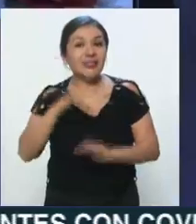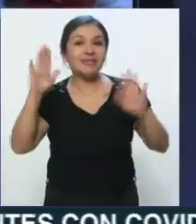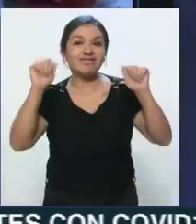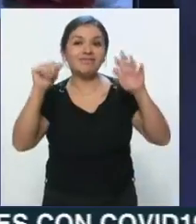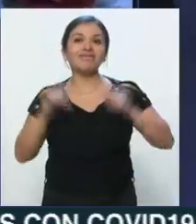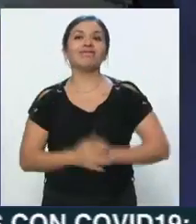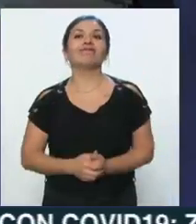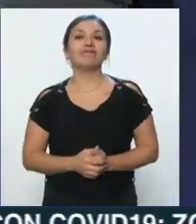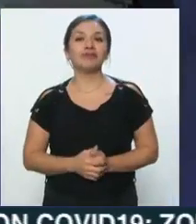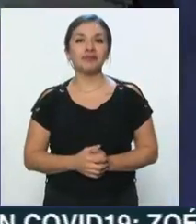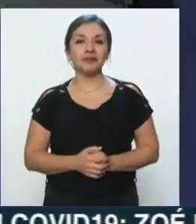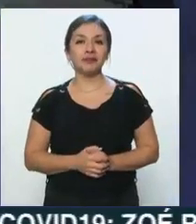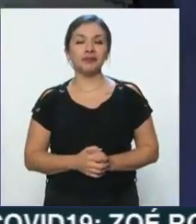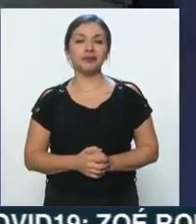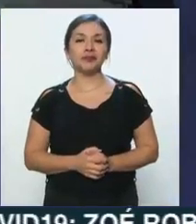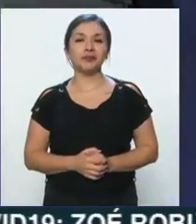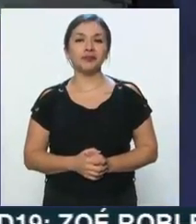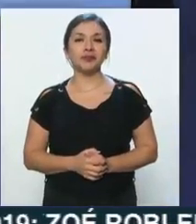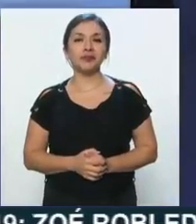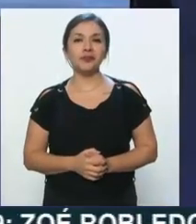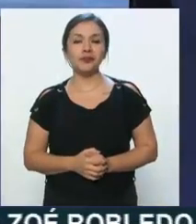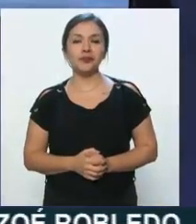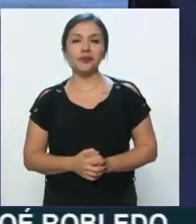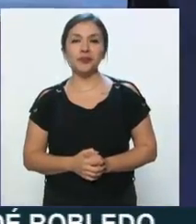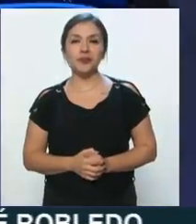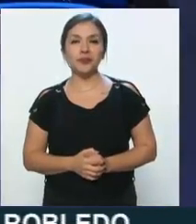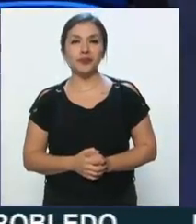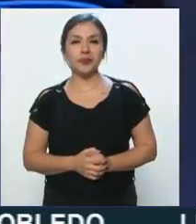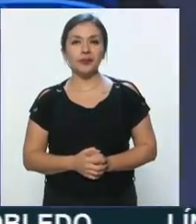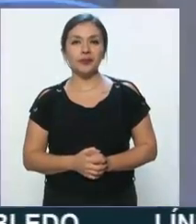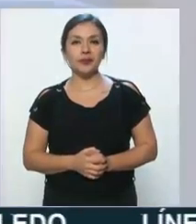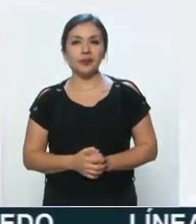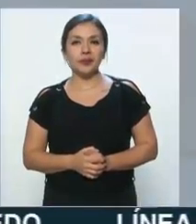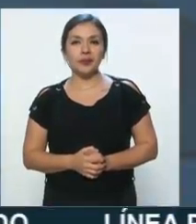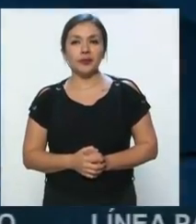Buenas noches, Toño. Buenas noches, señor Becerra. Ahí nos vemos. Ya está informado. Adiós. Adiós.